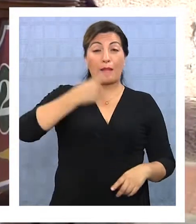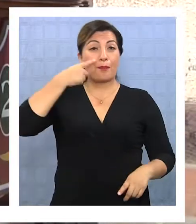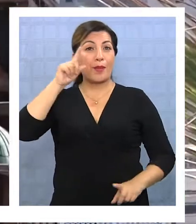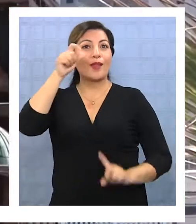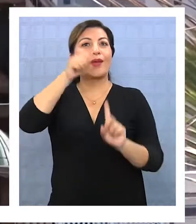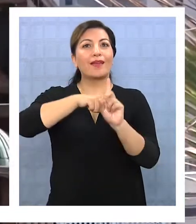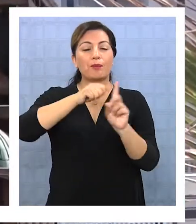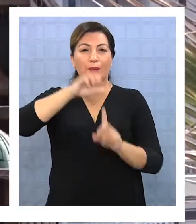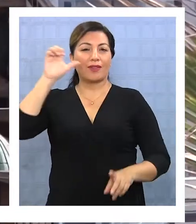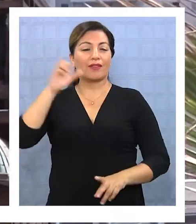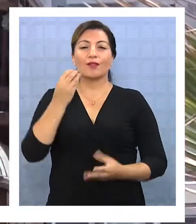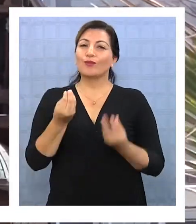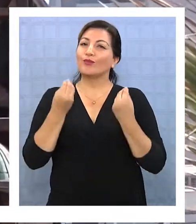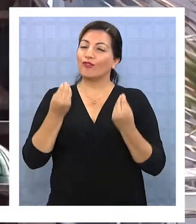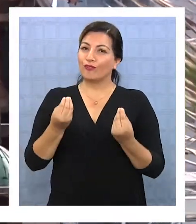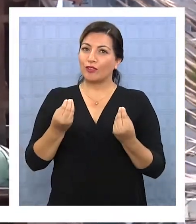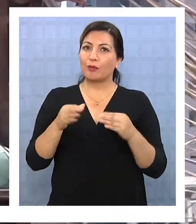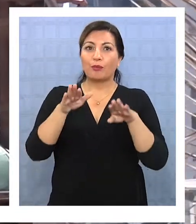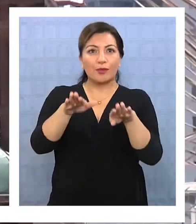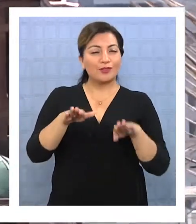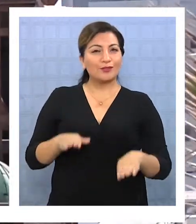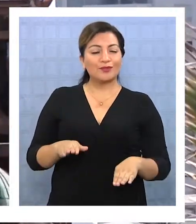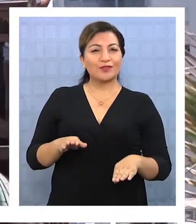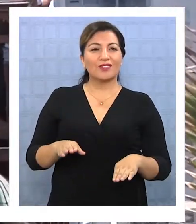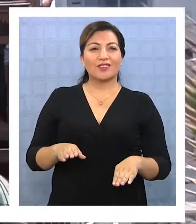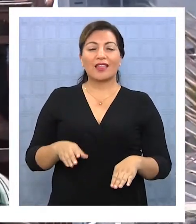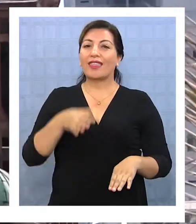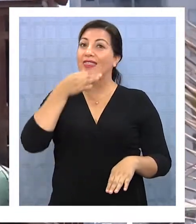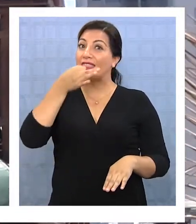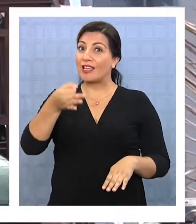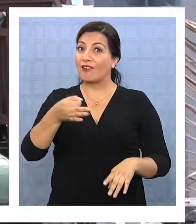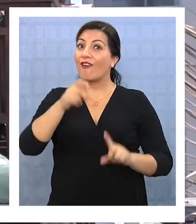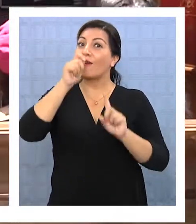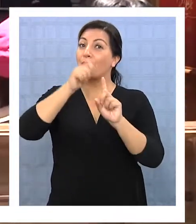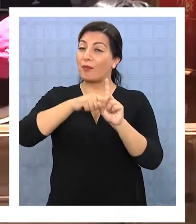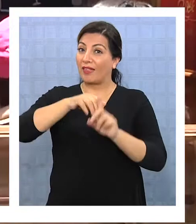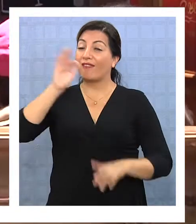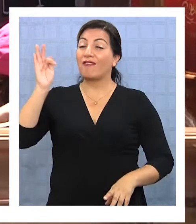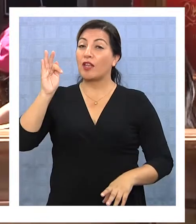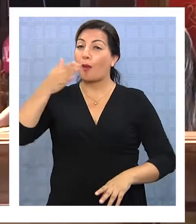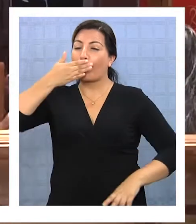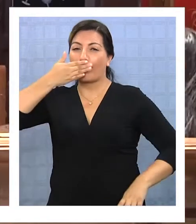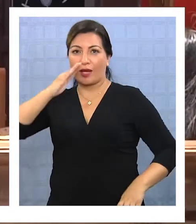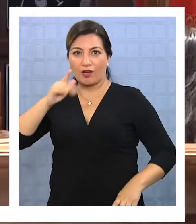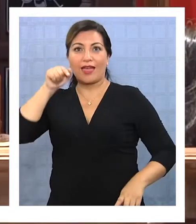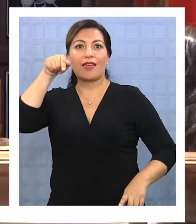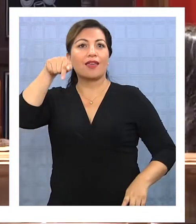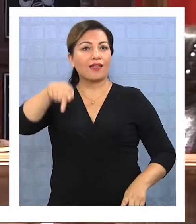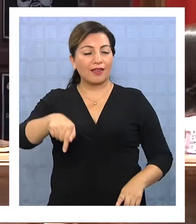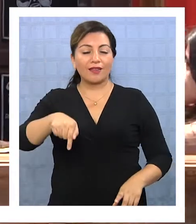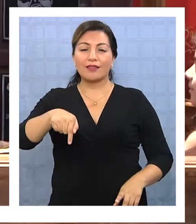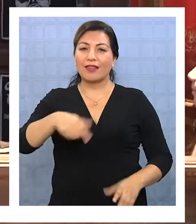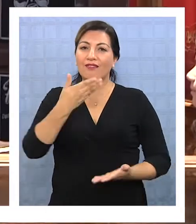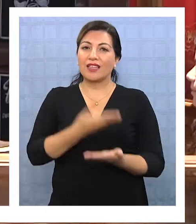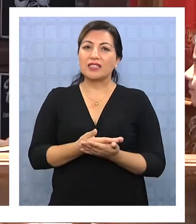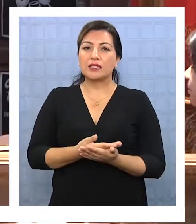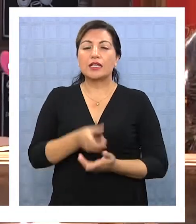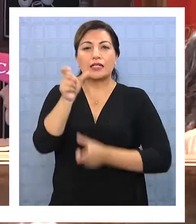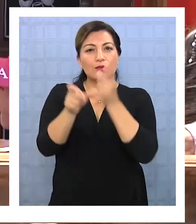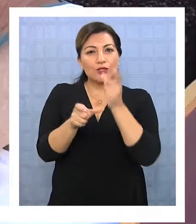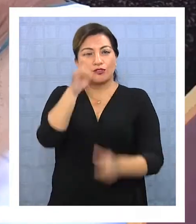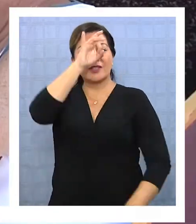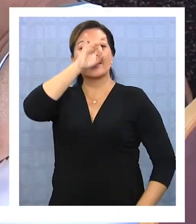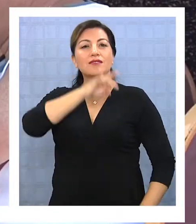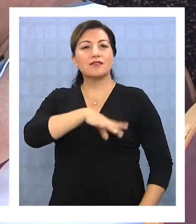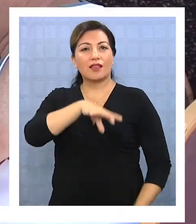gran mes para el rubro turismo. Por lo mismo, no se descarta que febrero sea aún mejor. Pero esta vez serán los chilenos quienes llegarán